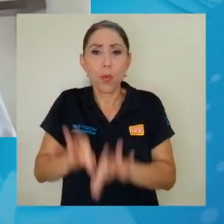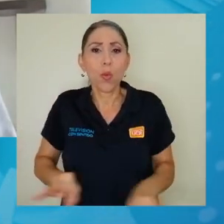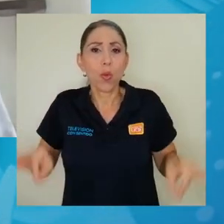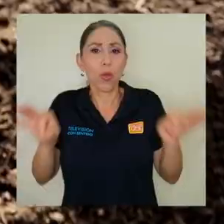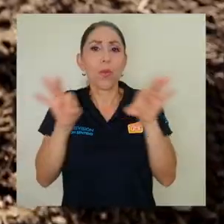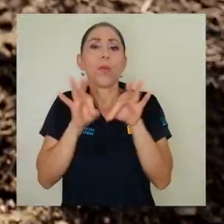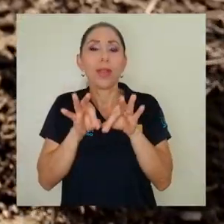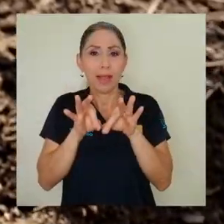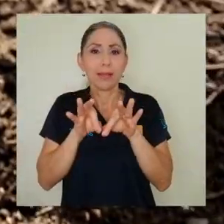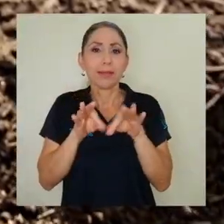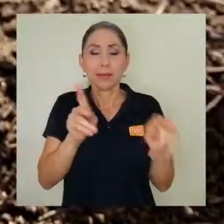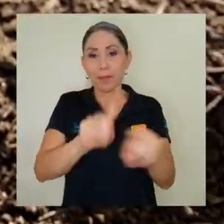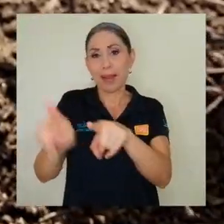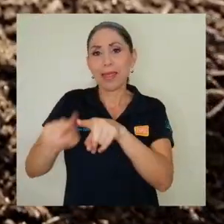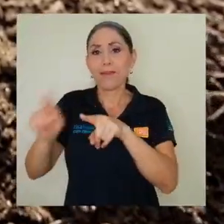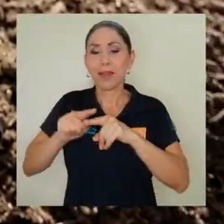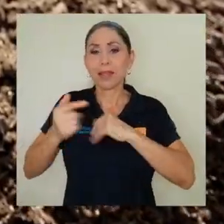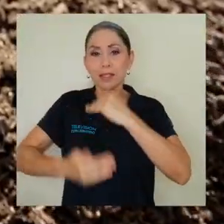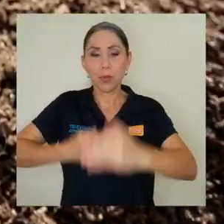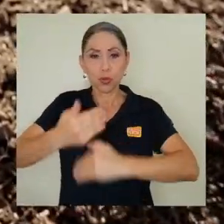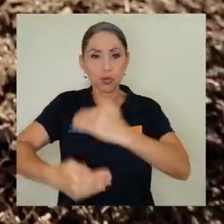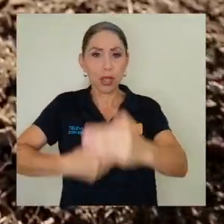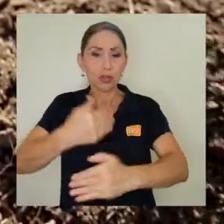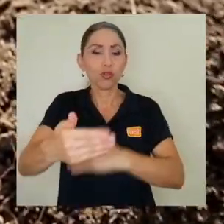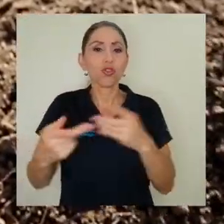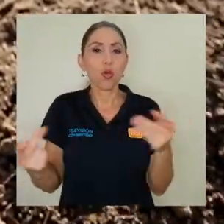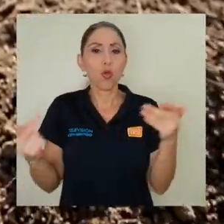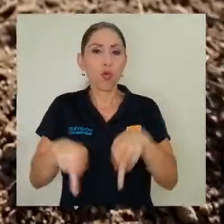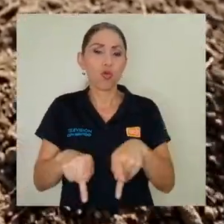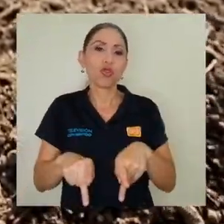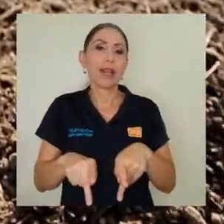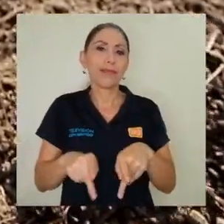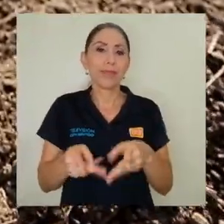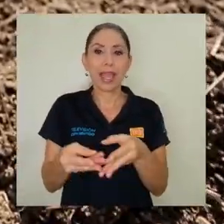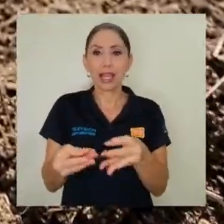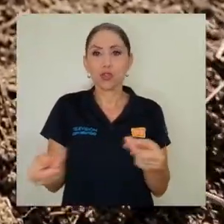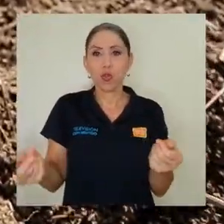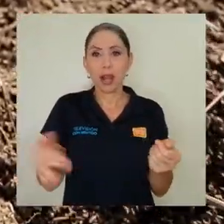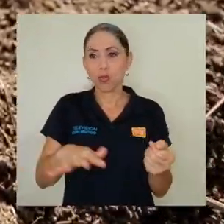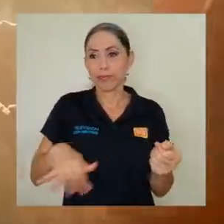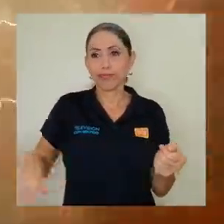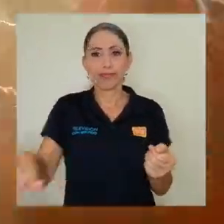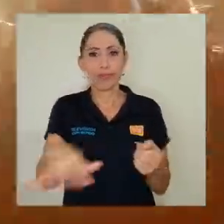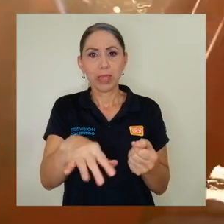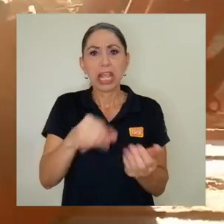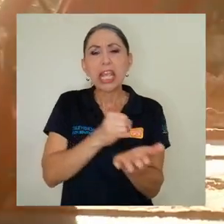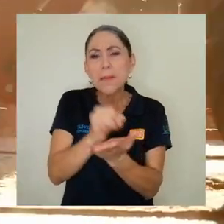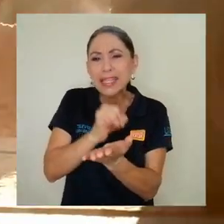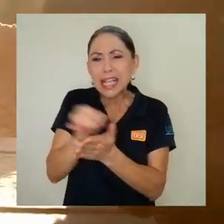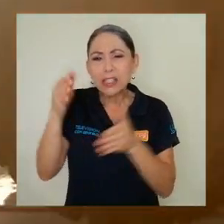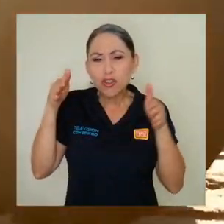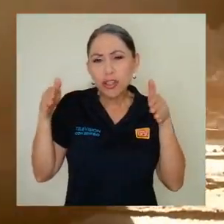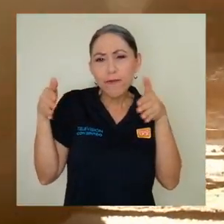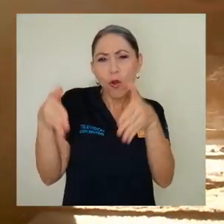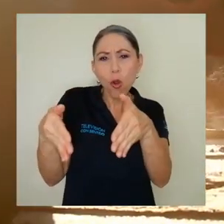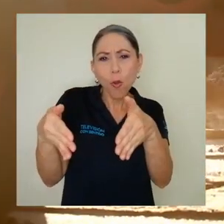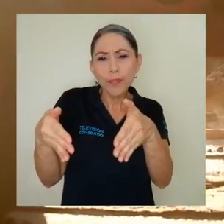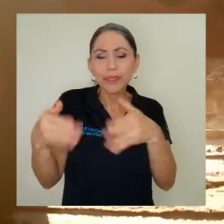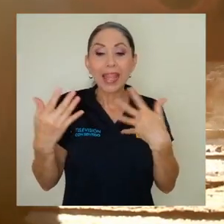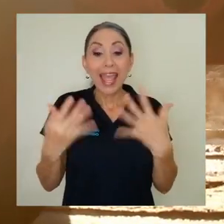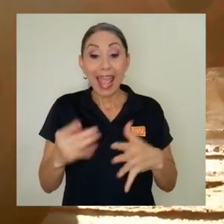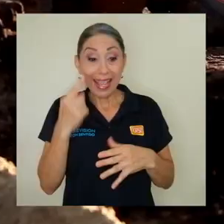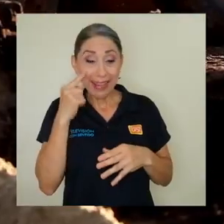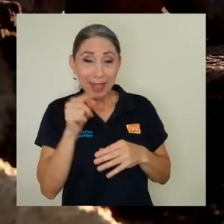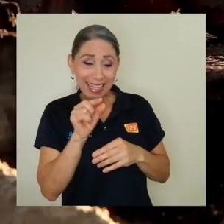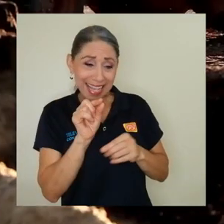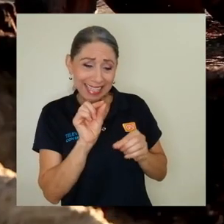importantes para diferentes procesos que ocurren en el suelo. Mi investigación se enfocó en analizar